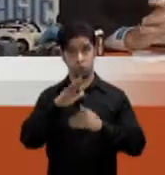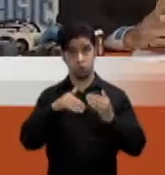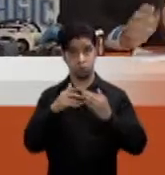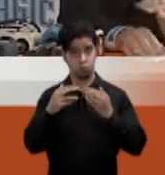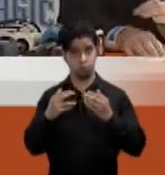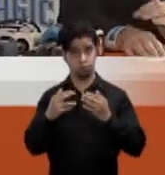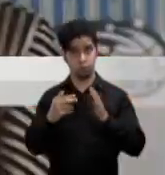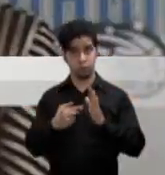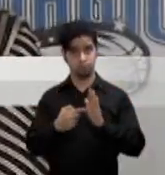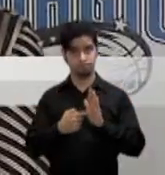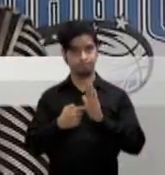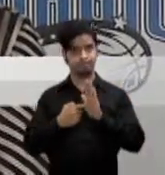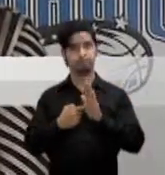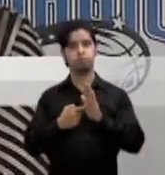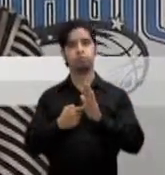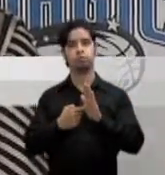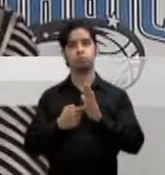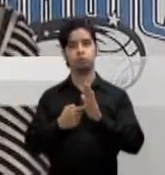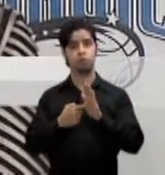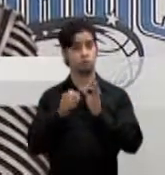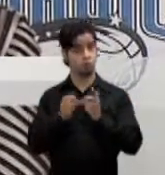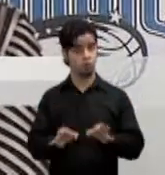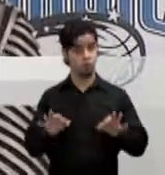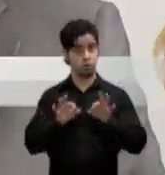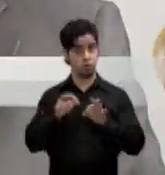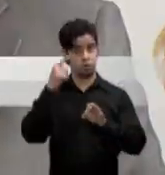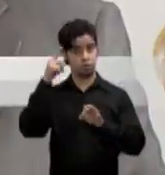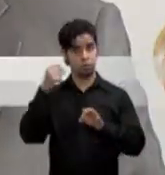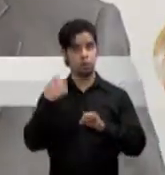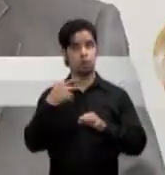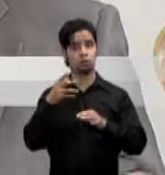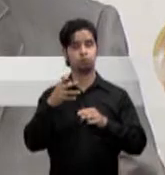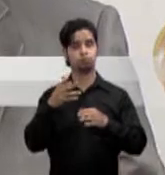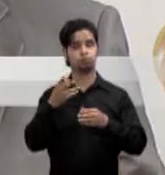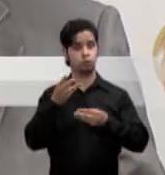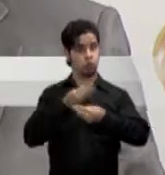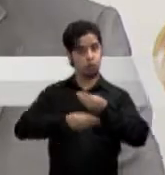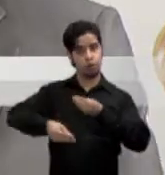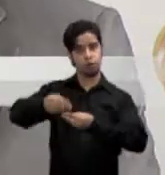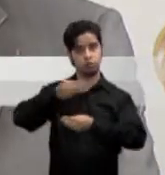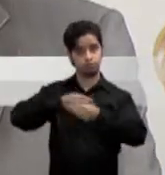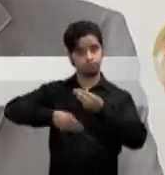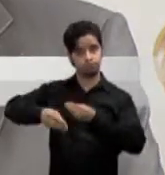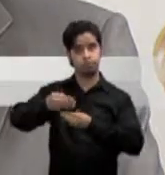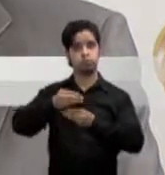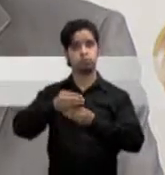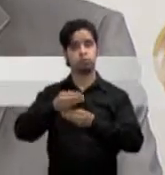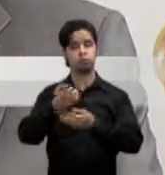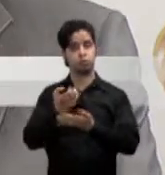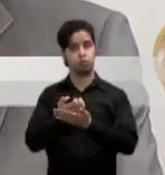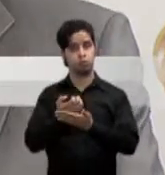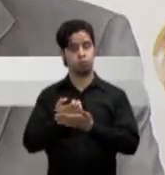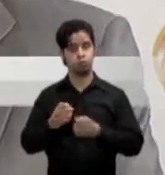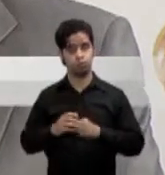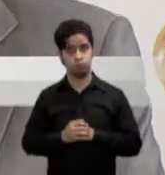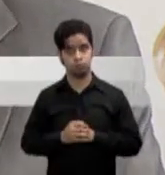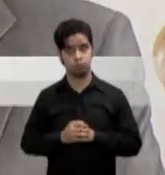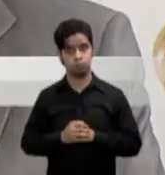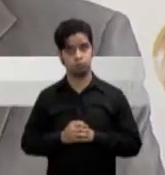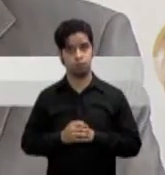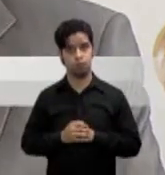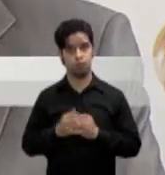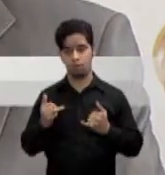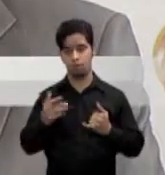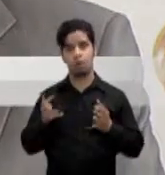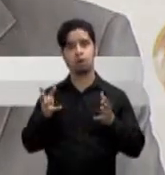para la compañía de comercio y exportación y cómo este acuerdo abre ventanas para otros empresarios de puerto rico vamos a conversar